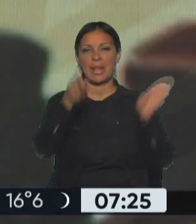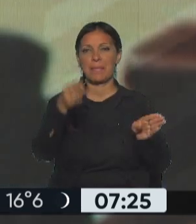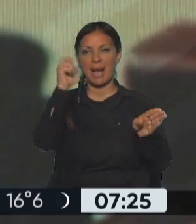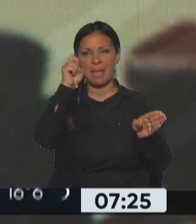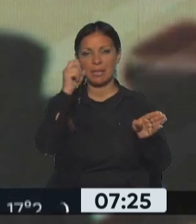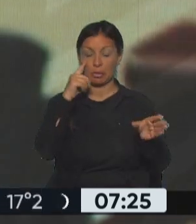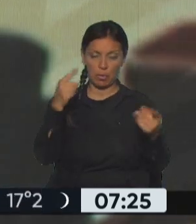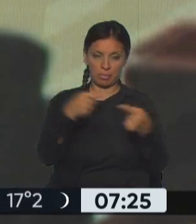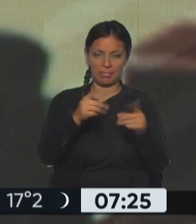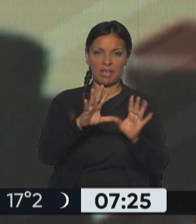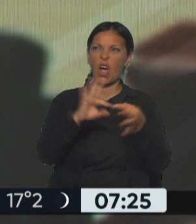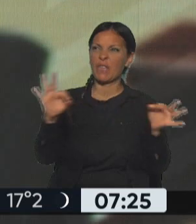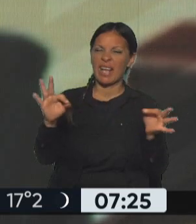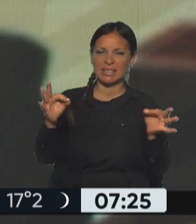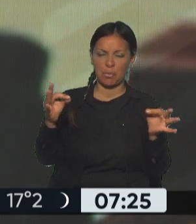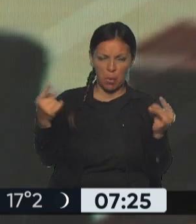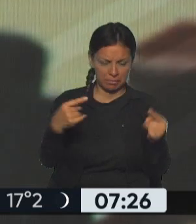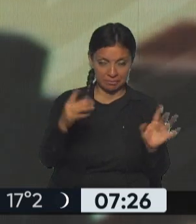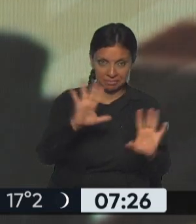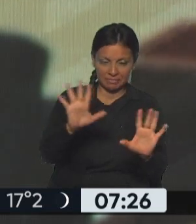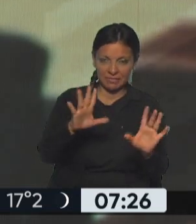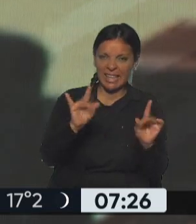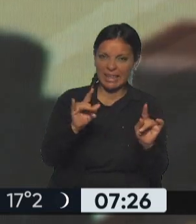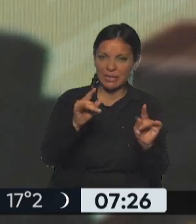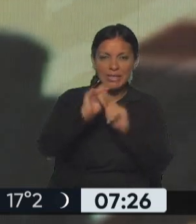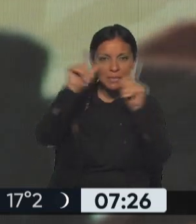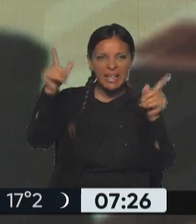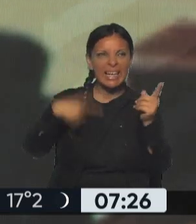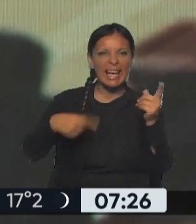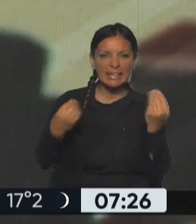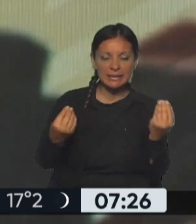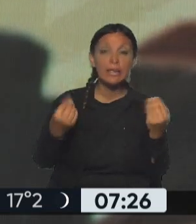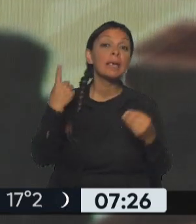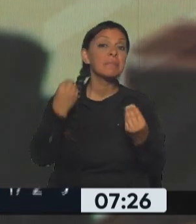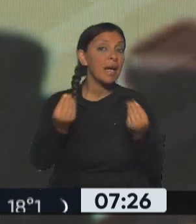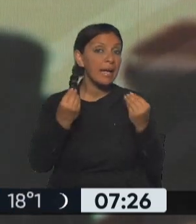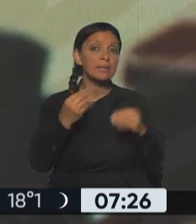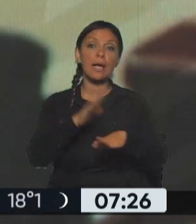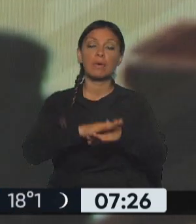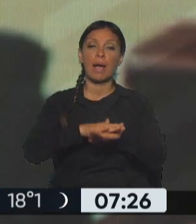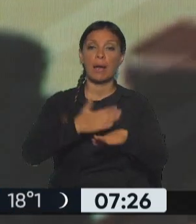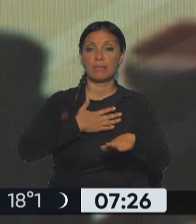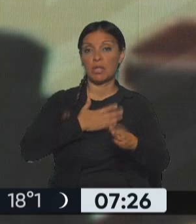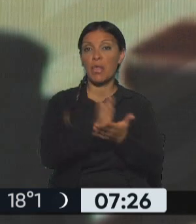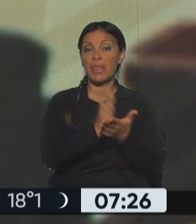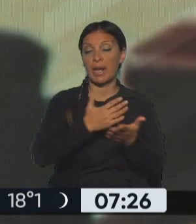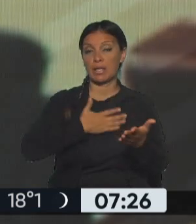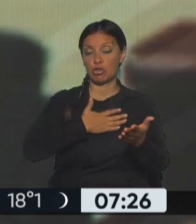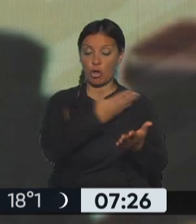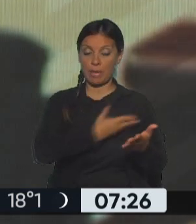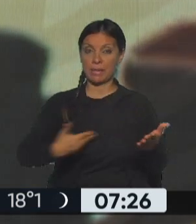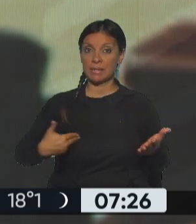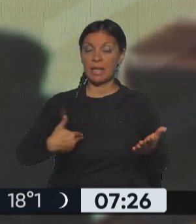por fuera de Ecuador suena bastante raro este nombre. La verdad es que se trata de una facultad presidencial para cerrar el Congreso y